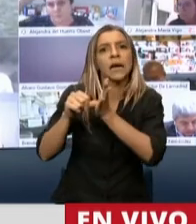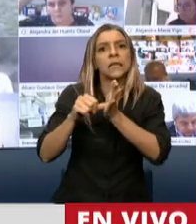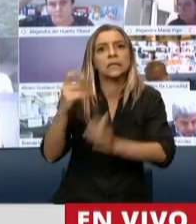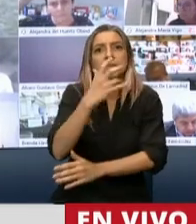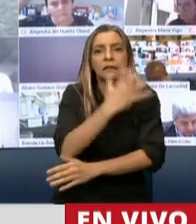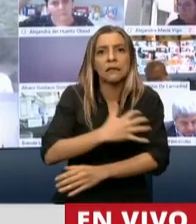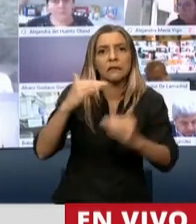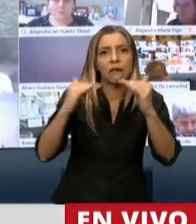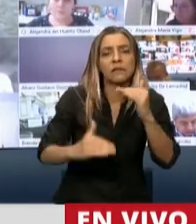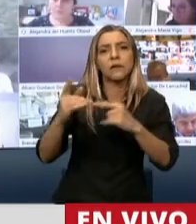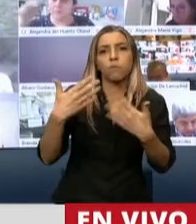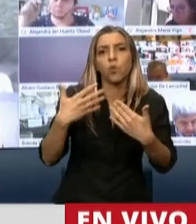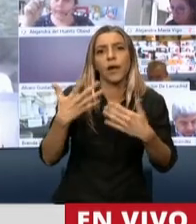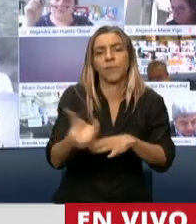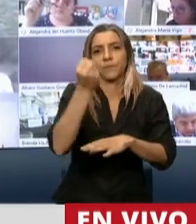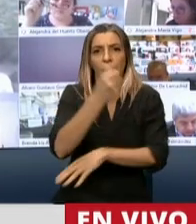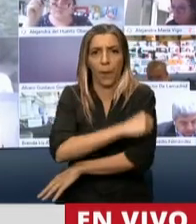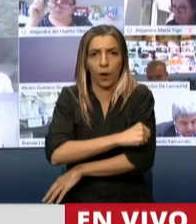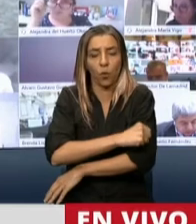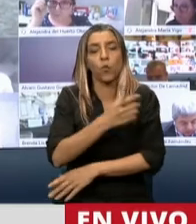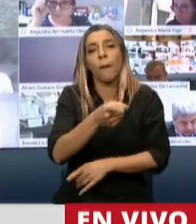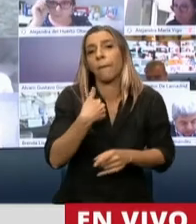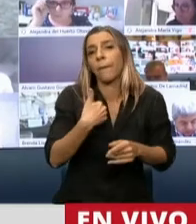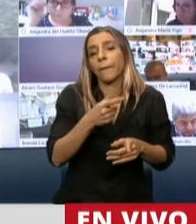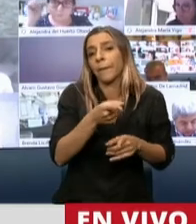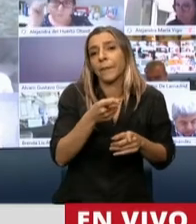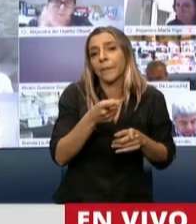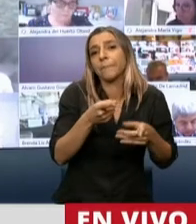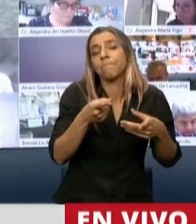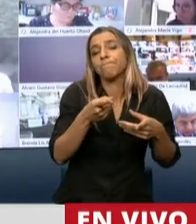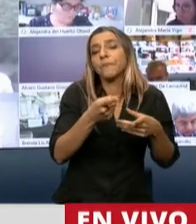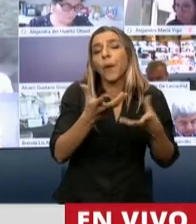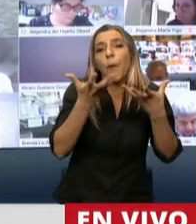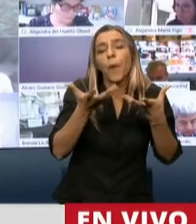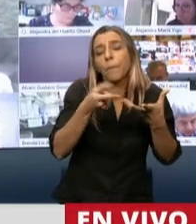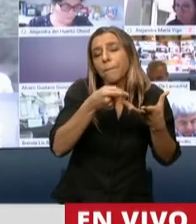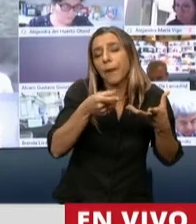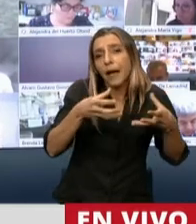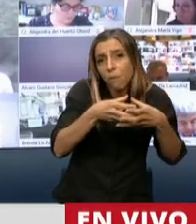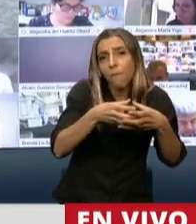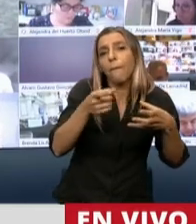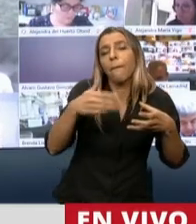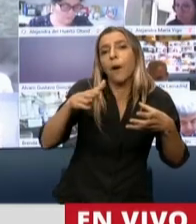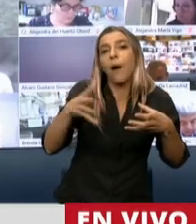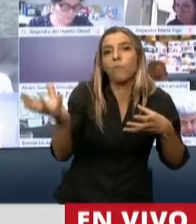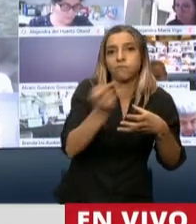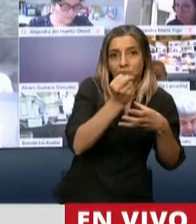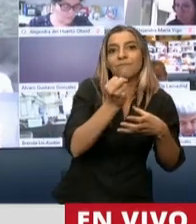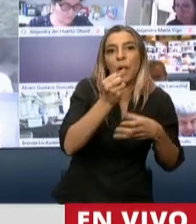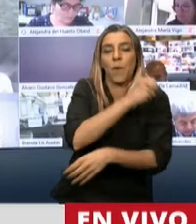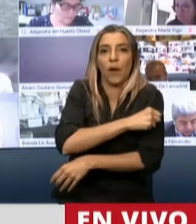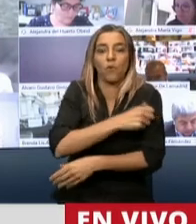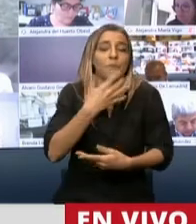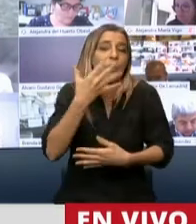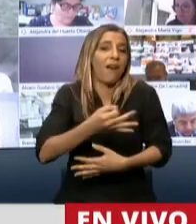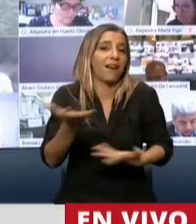vacunas. Pero ese Fondo COVAX va a contar con una parte de la producción. Y la mayoría de la producción se va a terminar contratando, vendiendo en